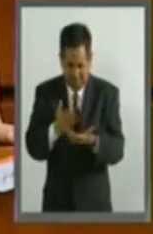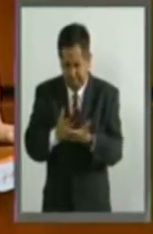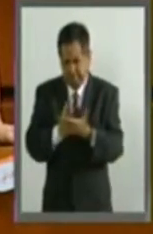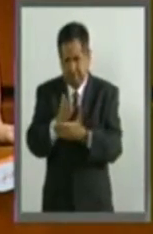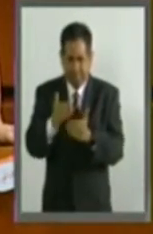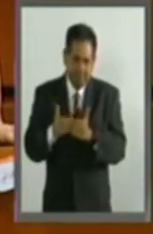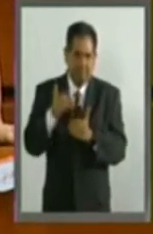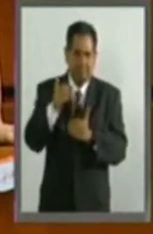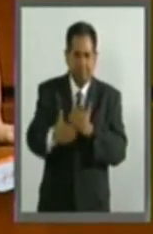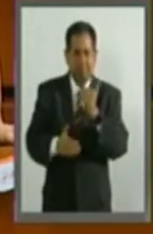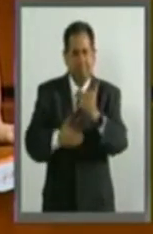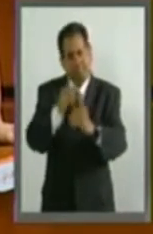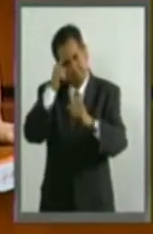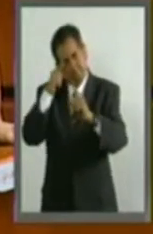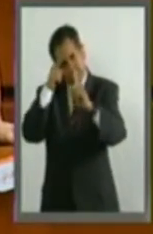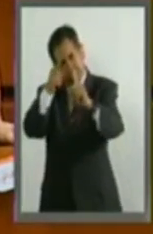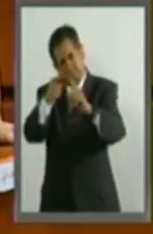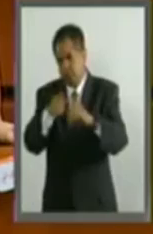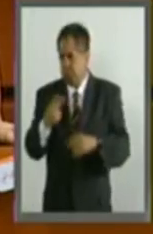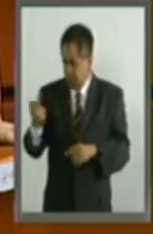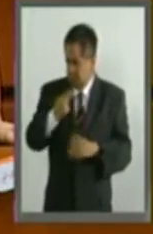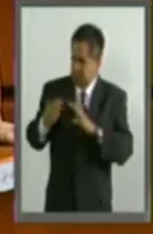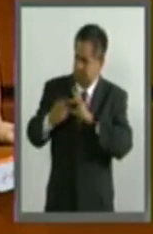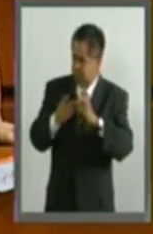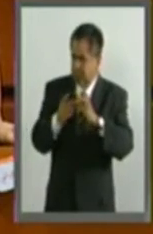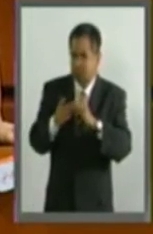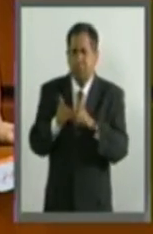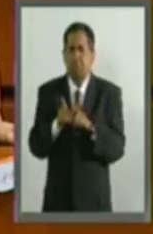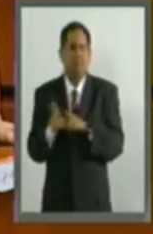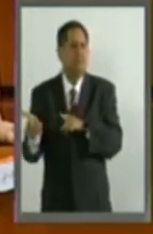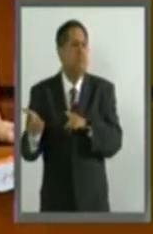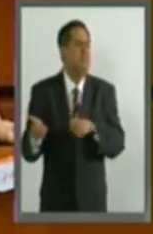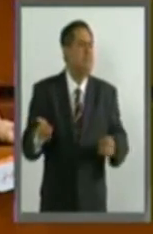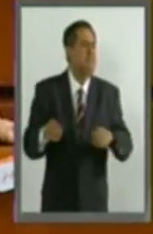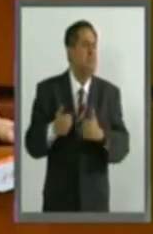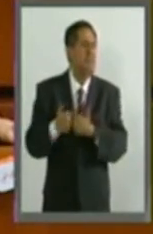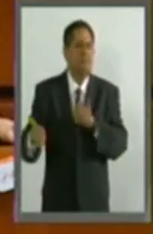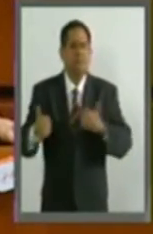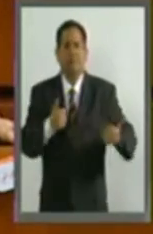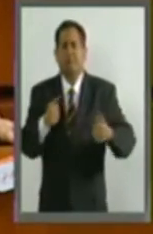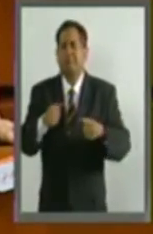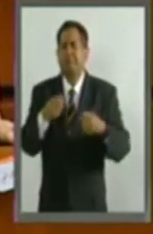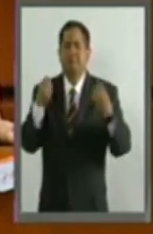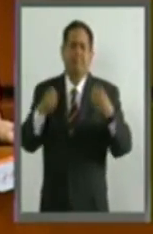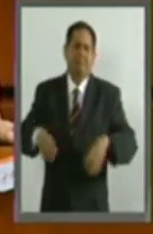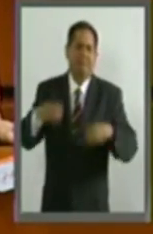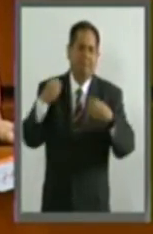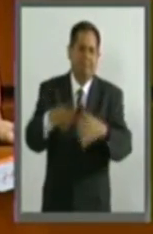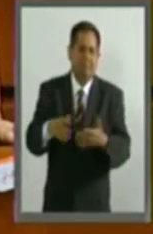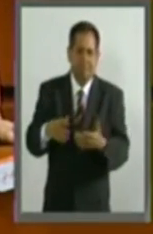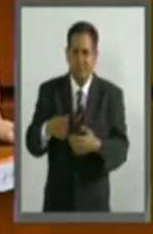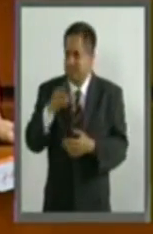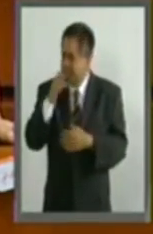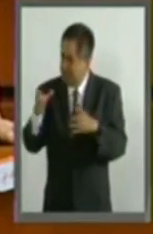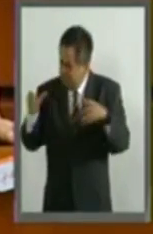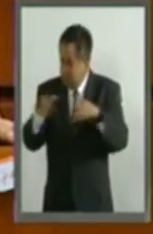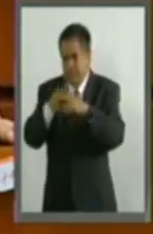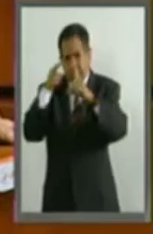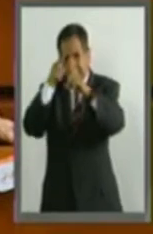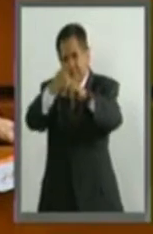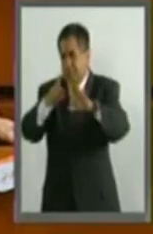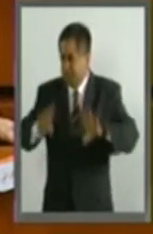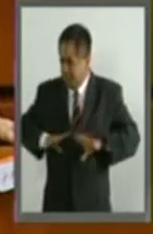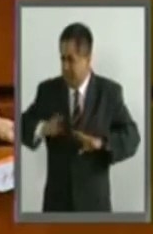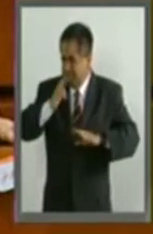de tener objetivos comunes y de anteponer esos objetivos comunes, esos objetivos superiores a